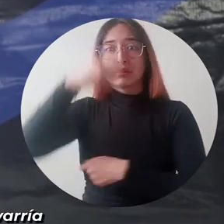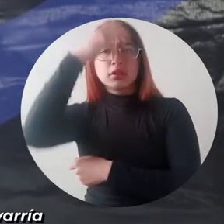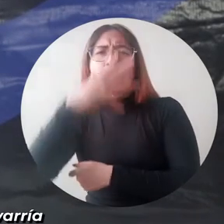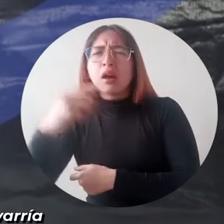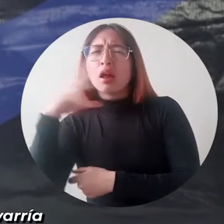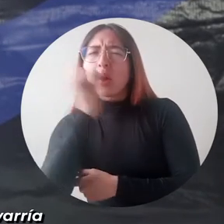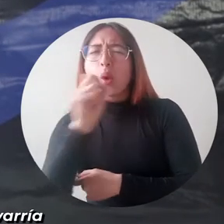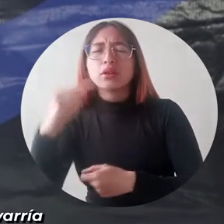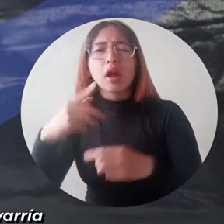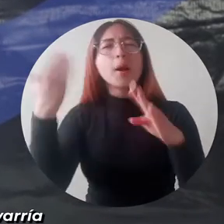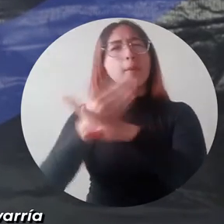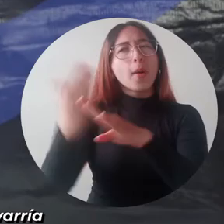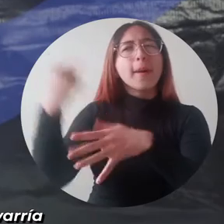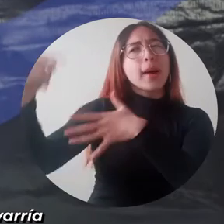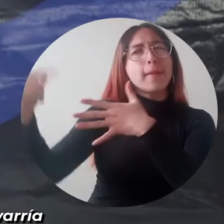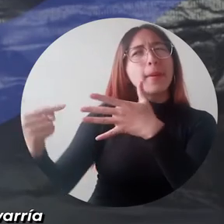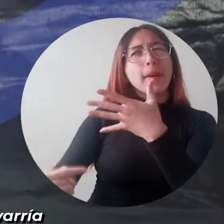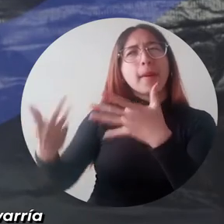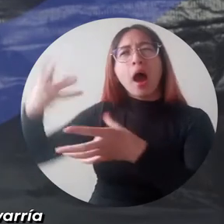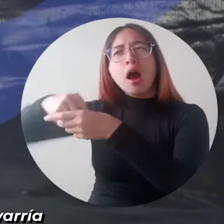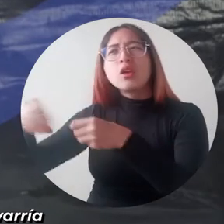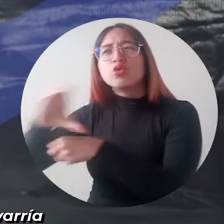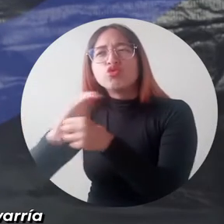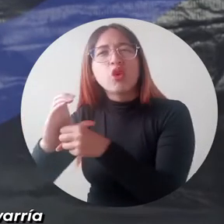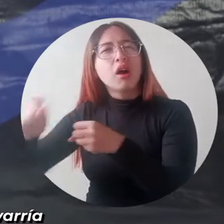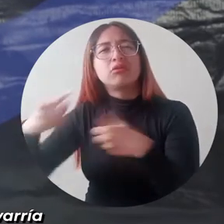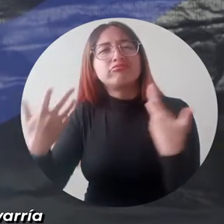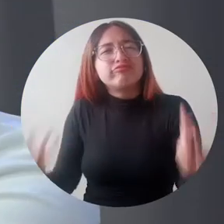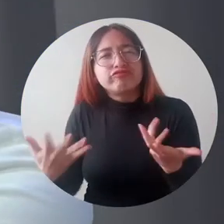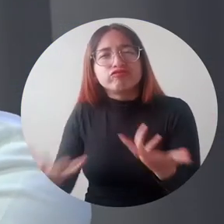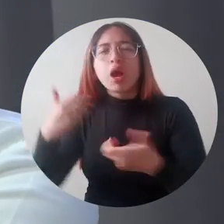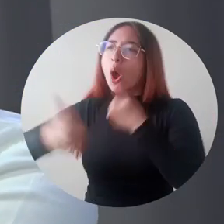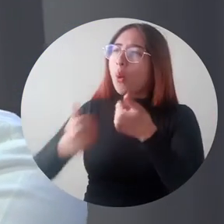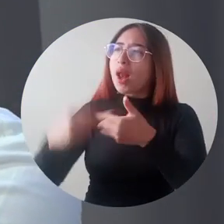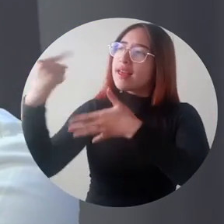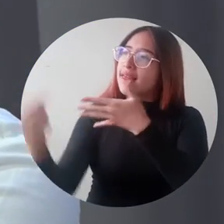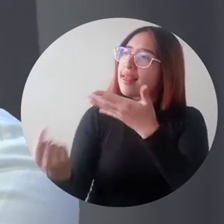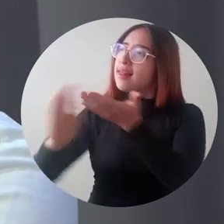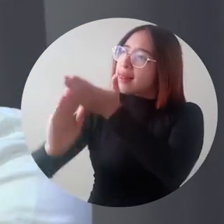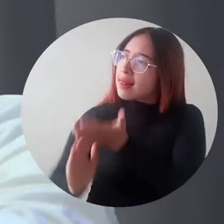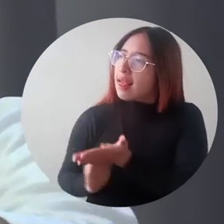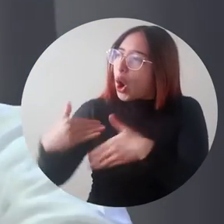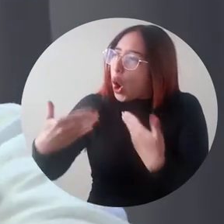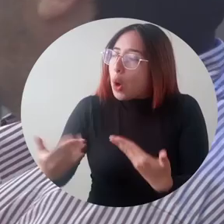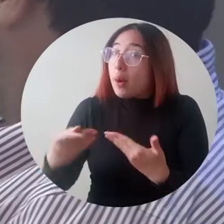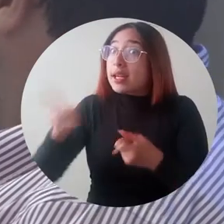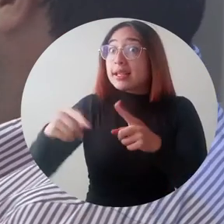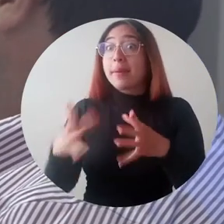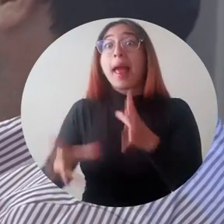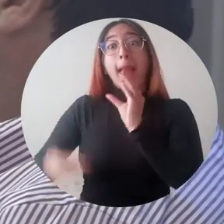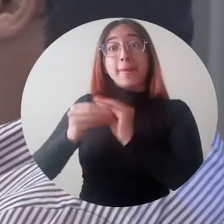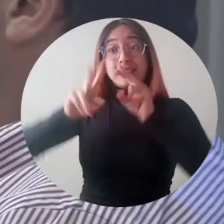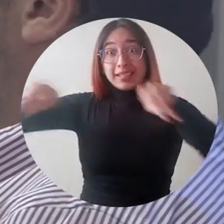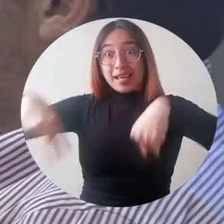precisamente qué problemas está enfrentando la ciudad, dónde están los principales cuellos de botella para resolverlos y qué papel puede jugar